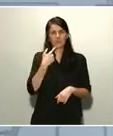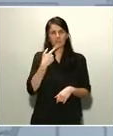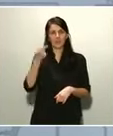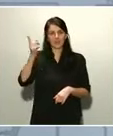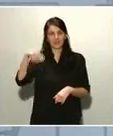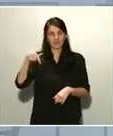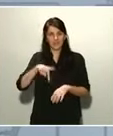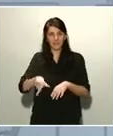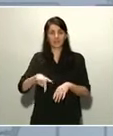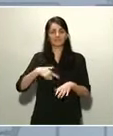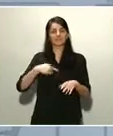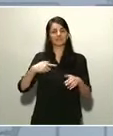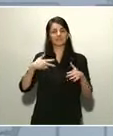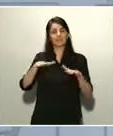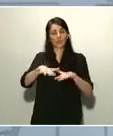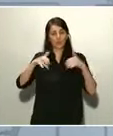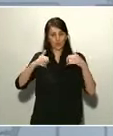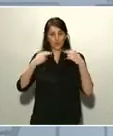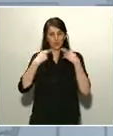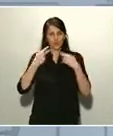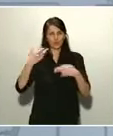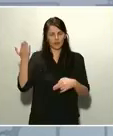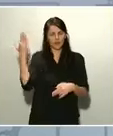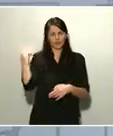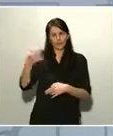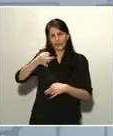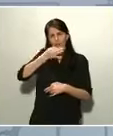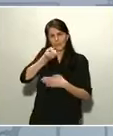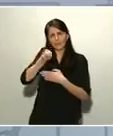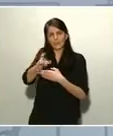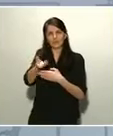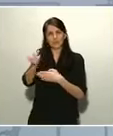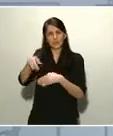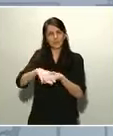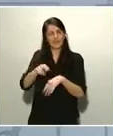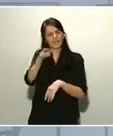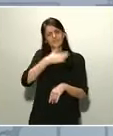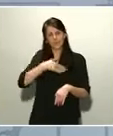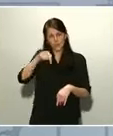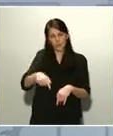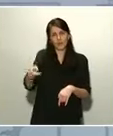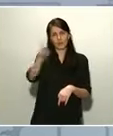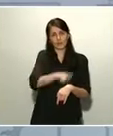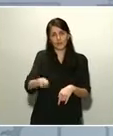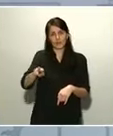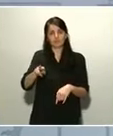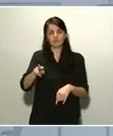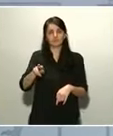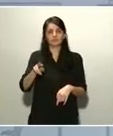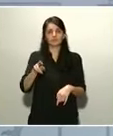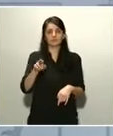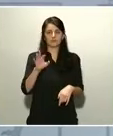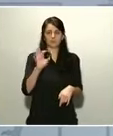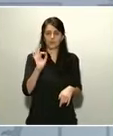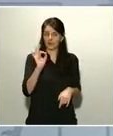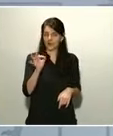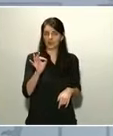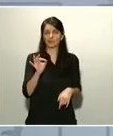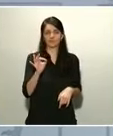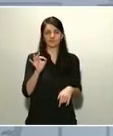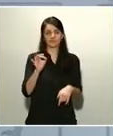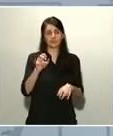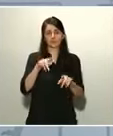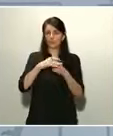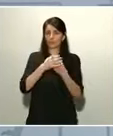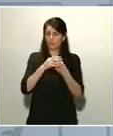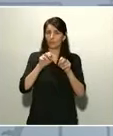las Cortes Generales, el Congreso de los Diputados y me gustaría hoy repetirlo de nuevo. Desgraciadamente lo peor está por llegar. Quedan días